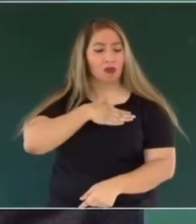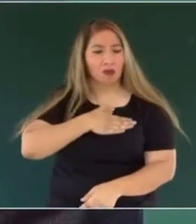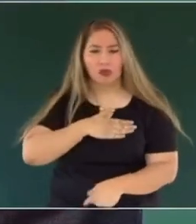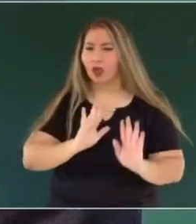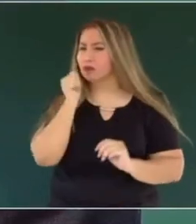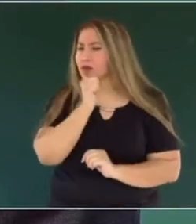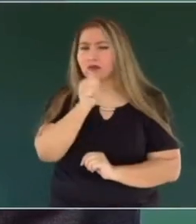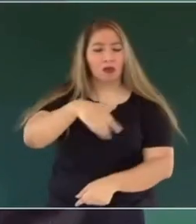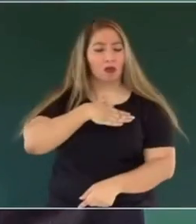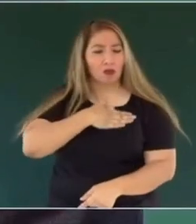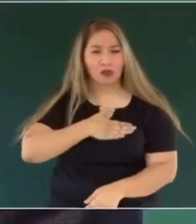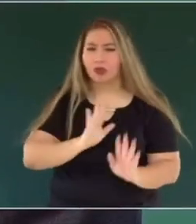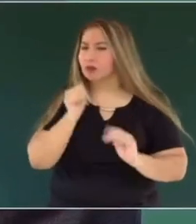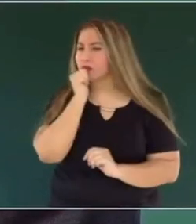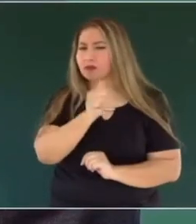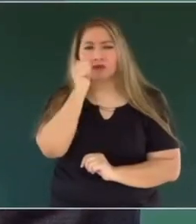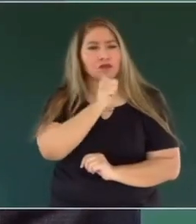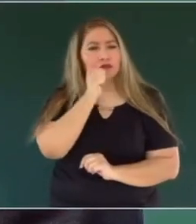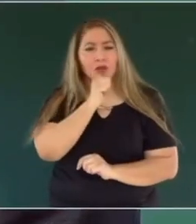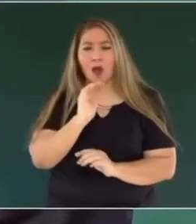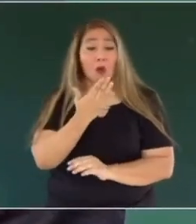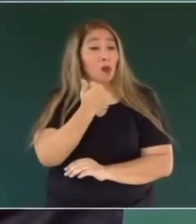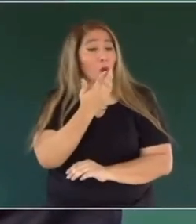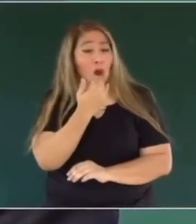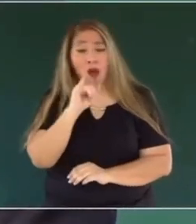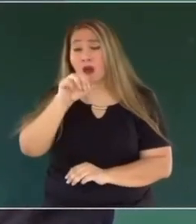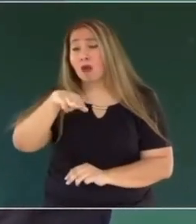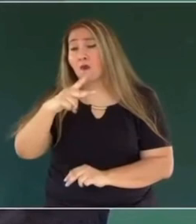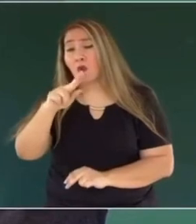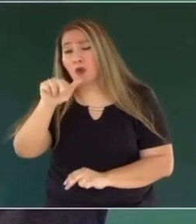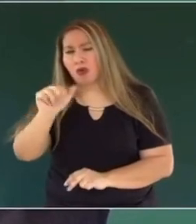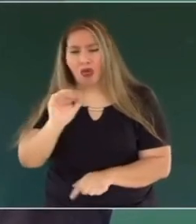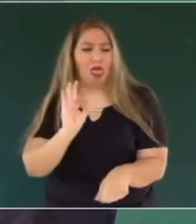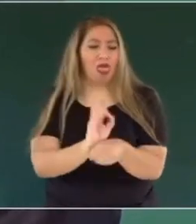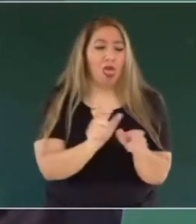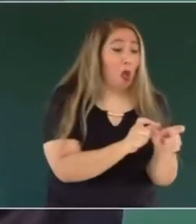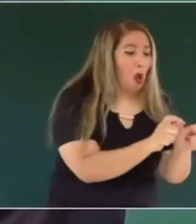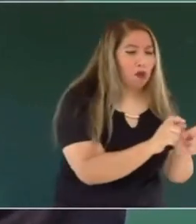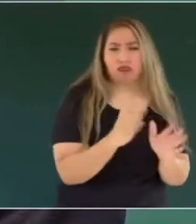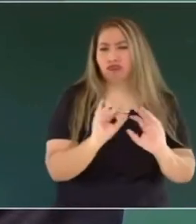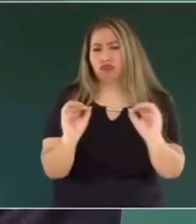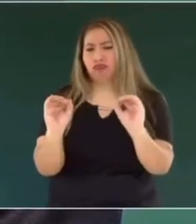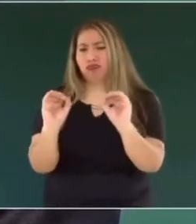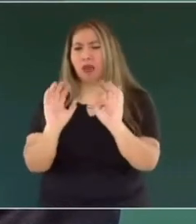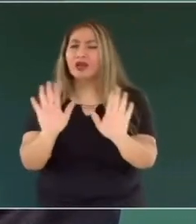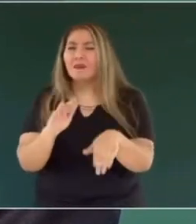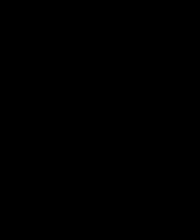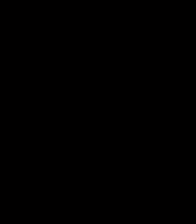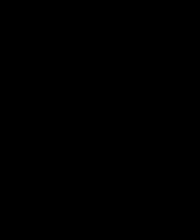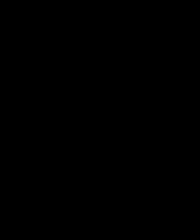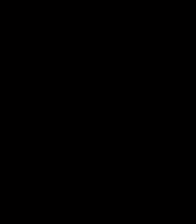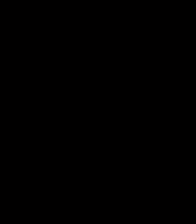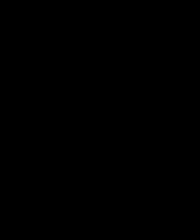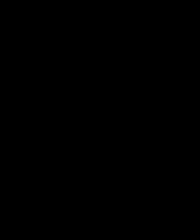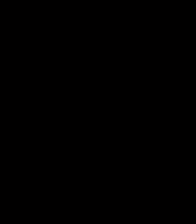Porque no hay impunidad, porque no hay impunidad y porque no se protege a nadie. Entonces, es cosa de tiempo. ¡Gracias!